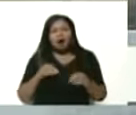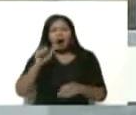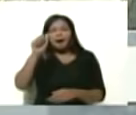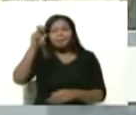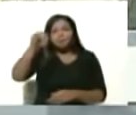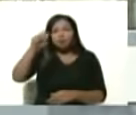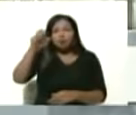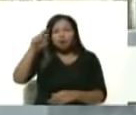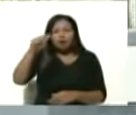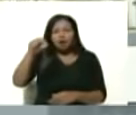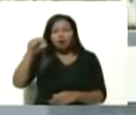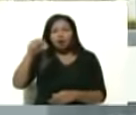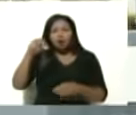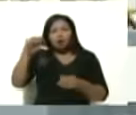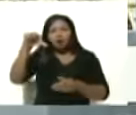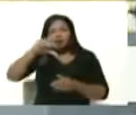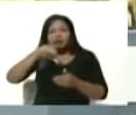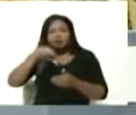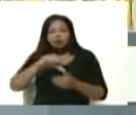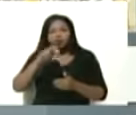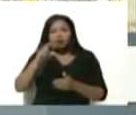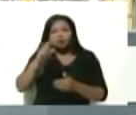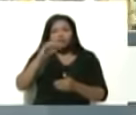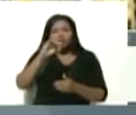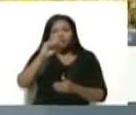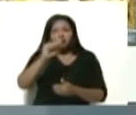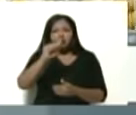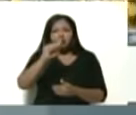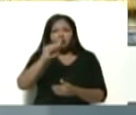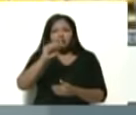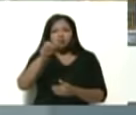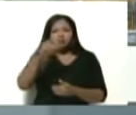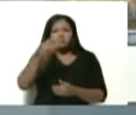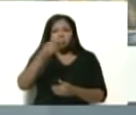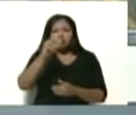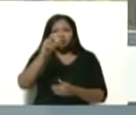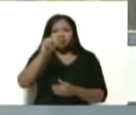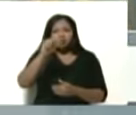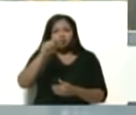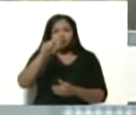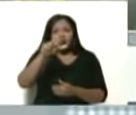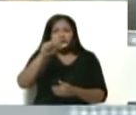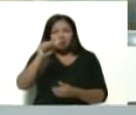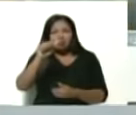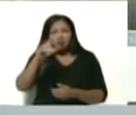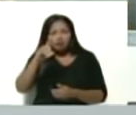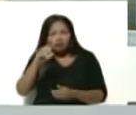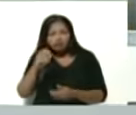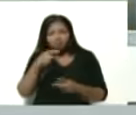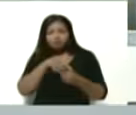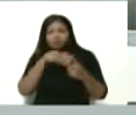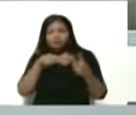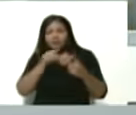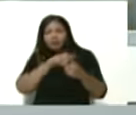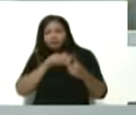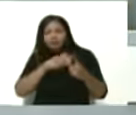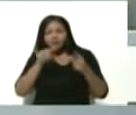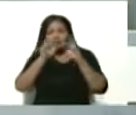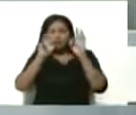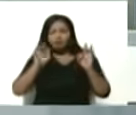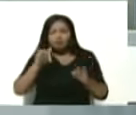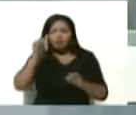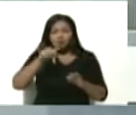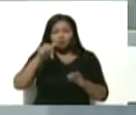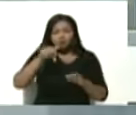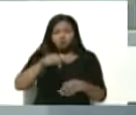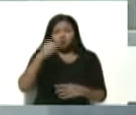y uria granulada que ya la vamos a ver de estos dos trenes le puedo decir que uno